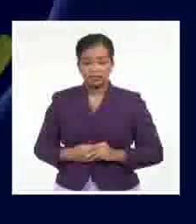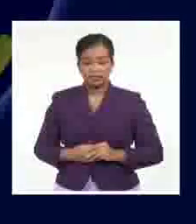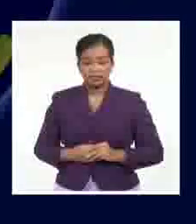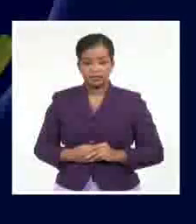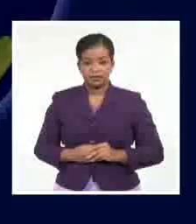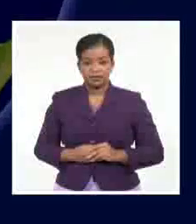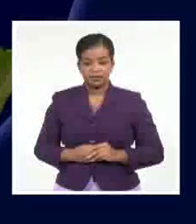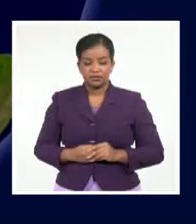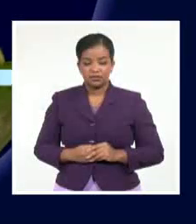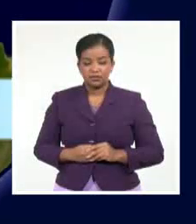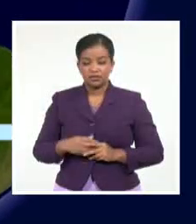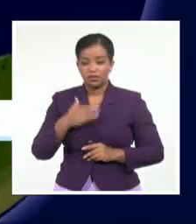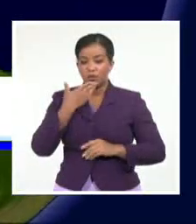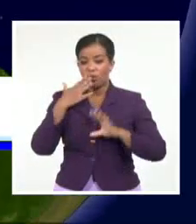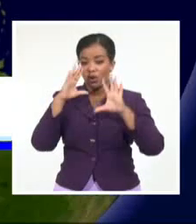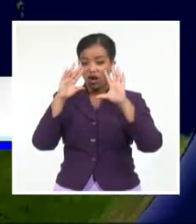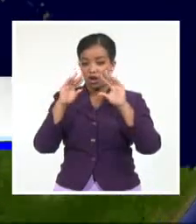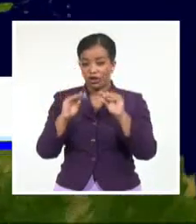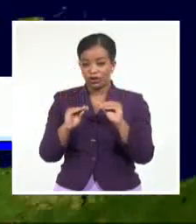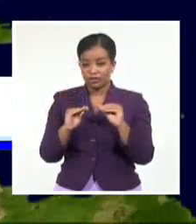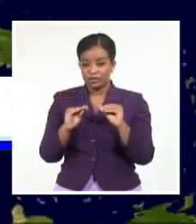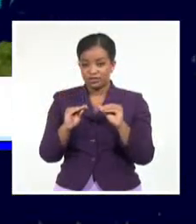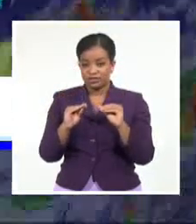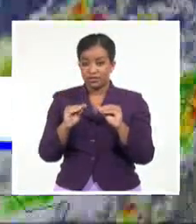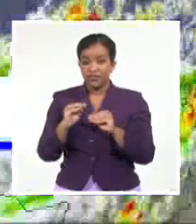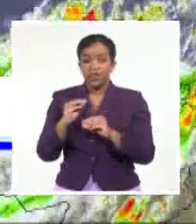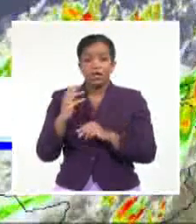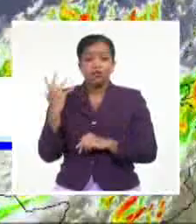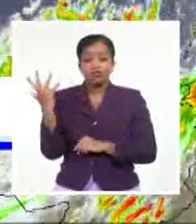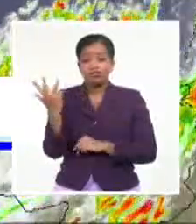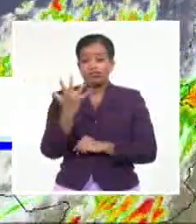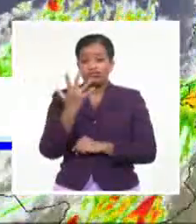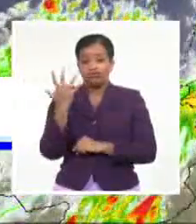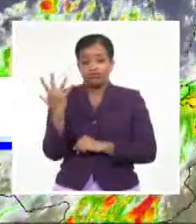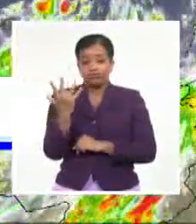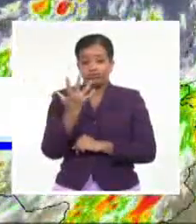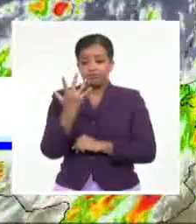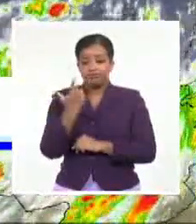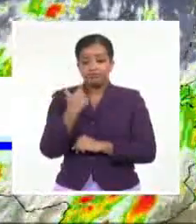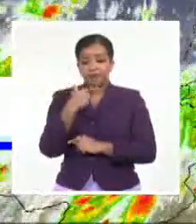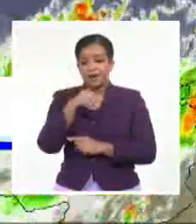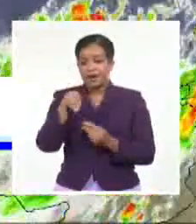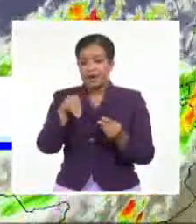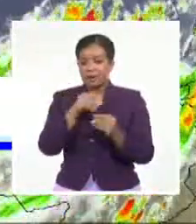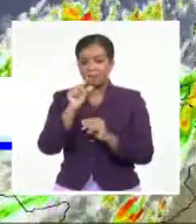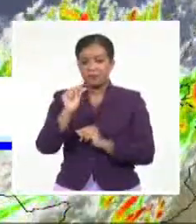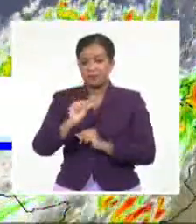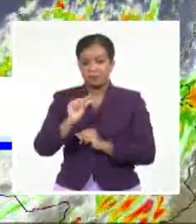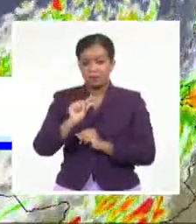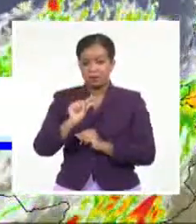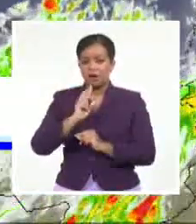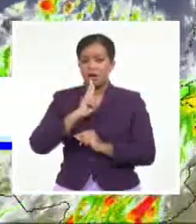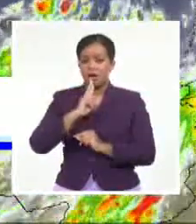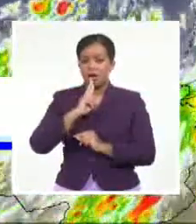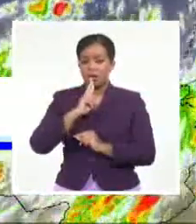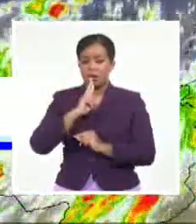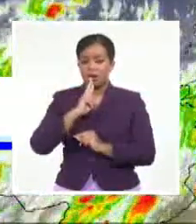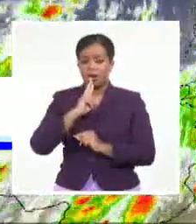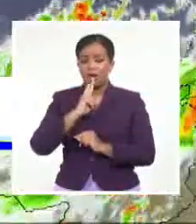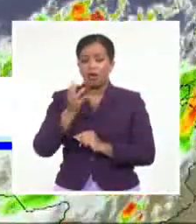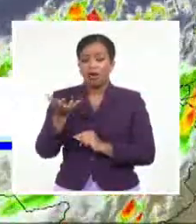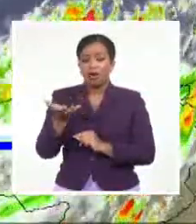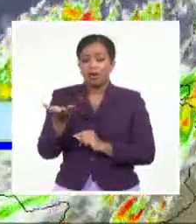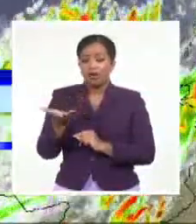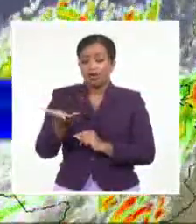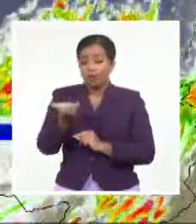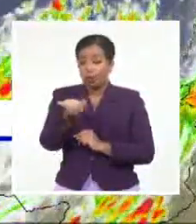Buenas noches, la tormenta tropical Gastón se mantiene con poco cambio sobre aguas del Atlántico Norte Central con vientos máximos sostenidos